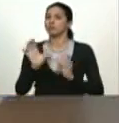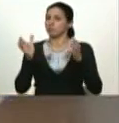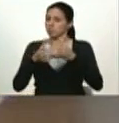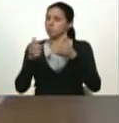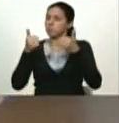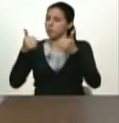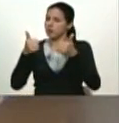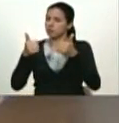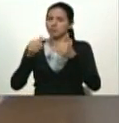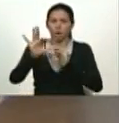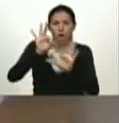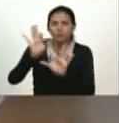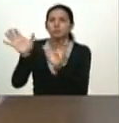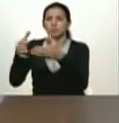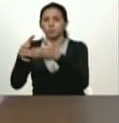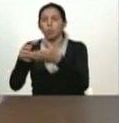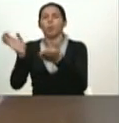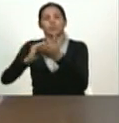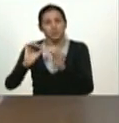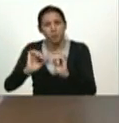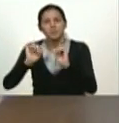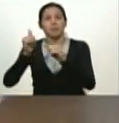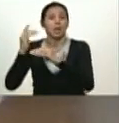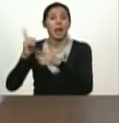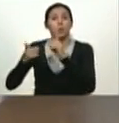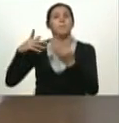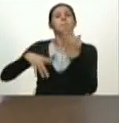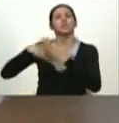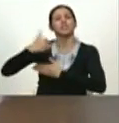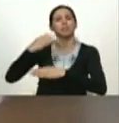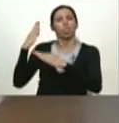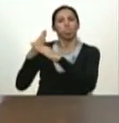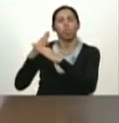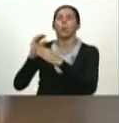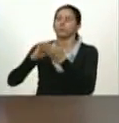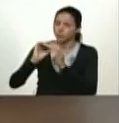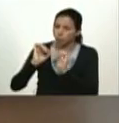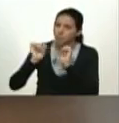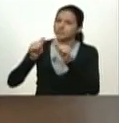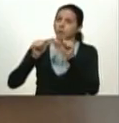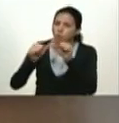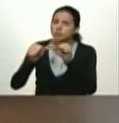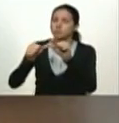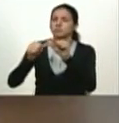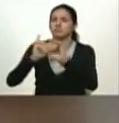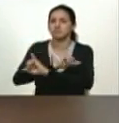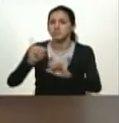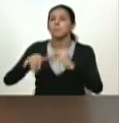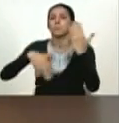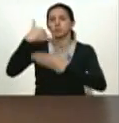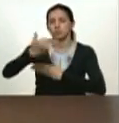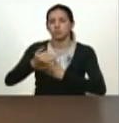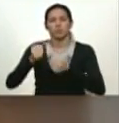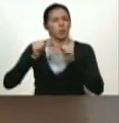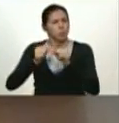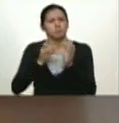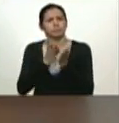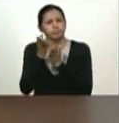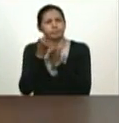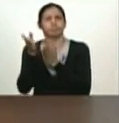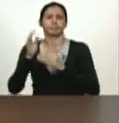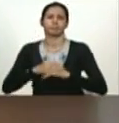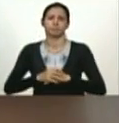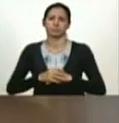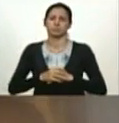retomar todos los proyectos y cuenta con todo el apoyo Emma para que mira echemos a andar todos esos proyectos hay